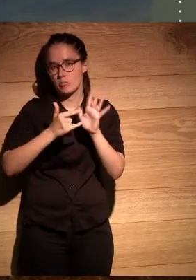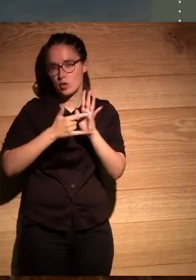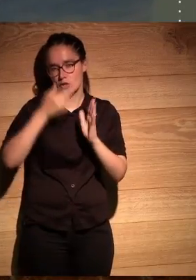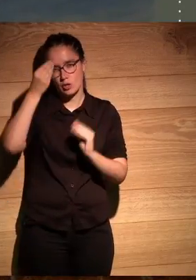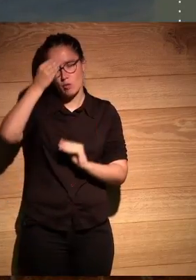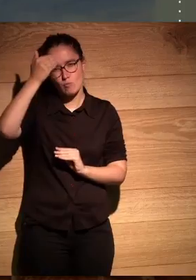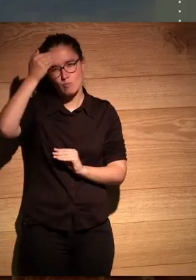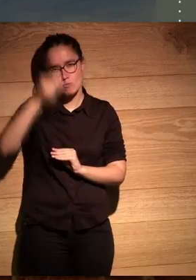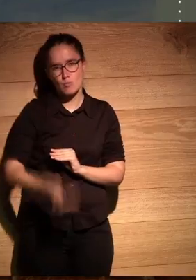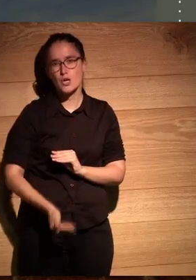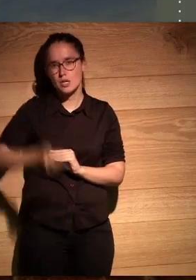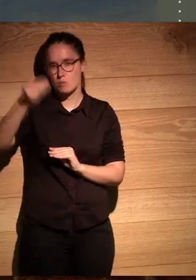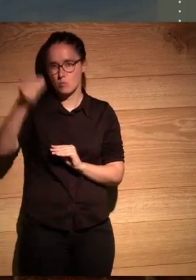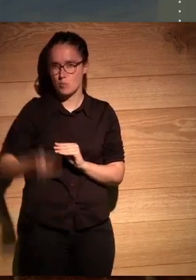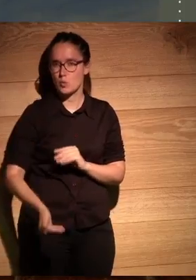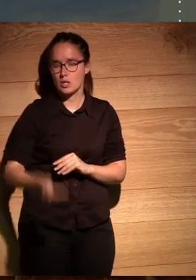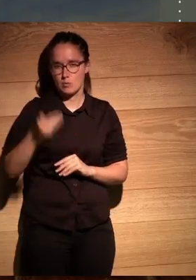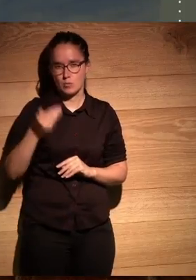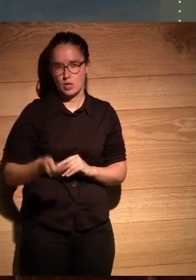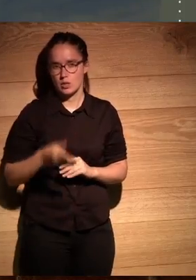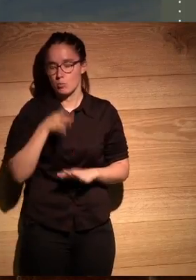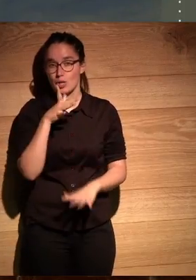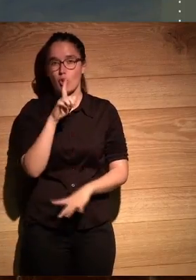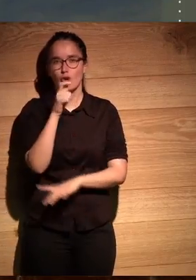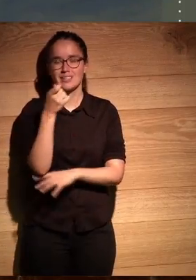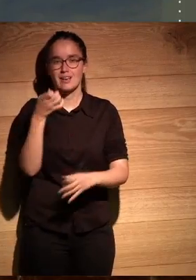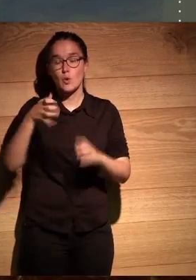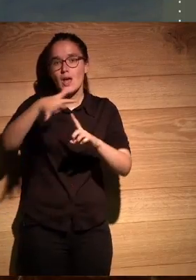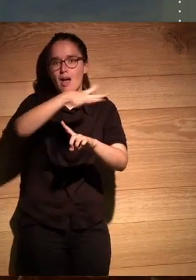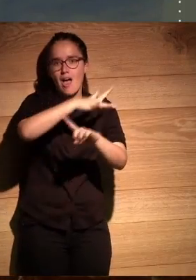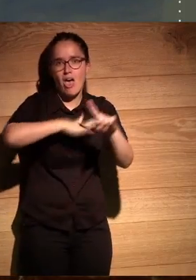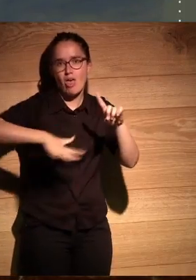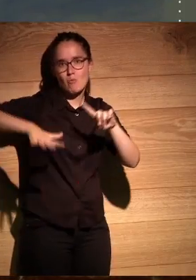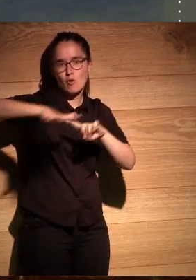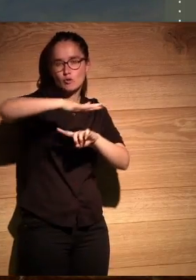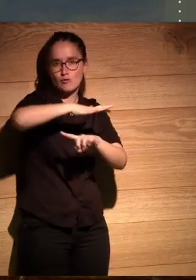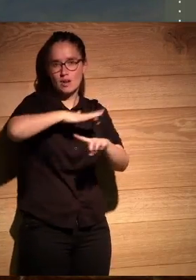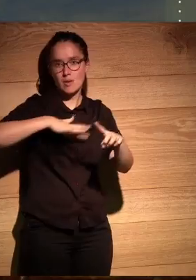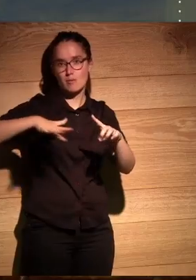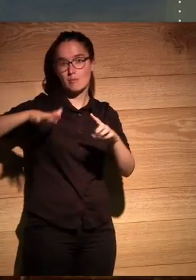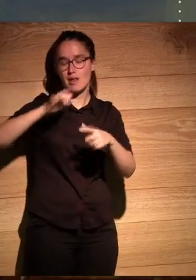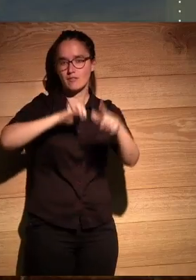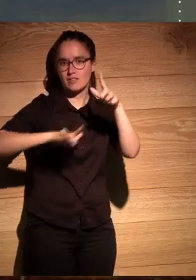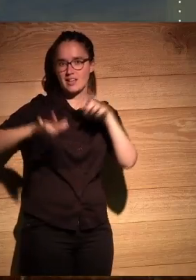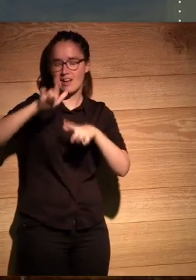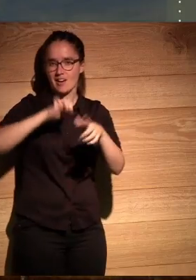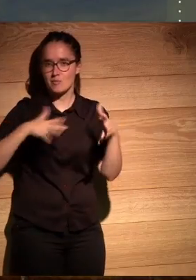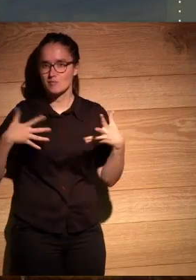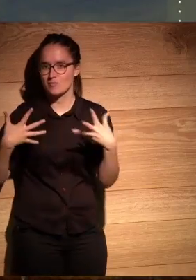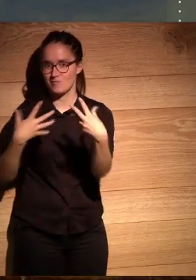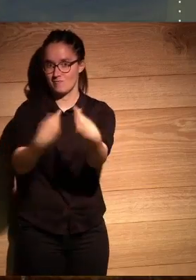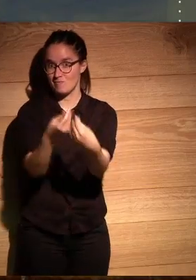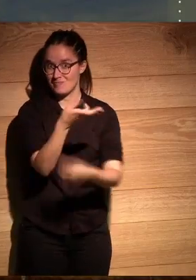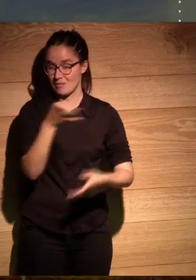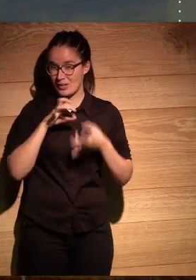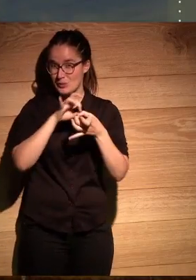creo que es muy muy relevante porque consigue crear una atmósfera que que acompaña que acompaña el viaje y